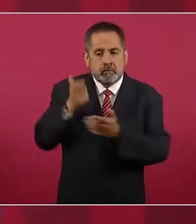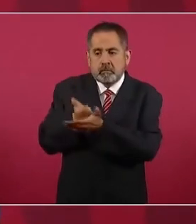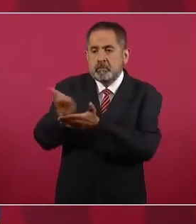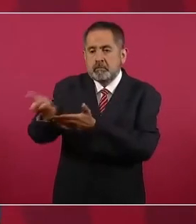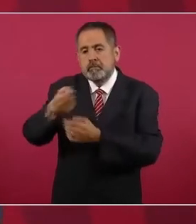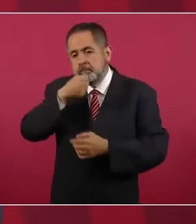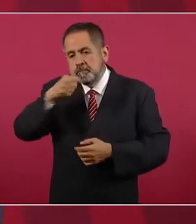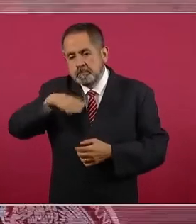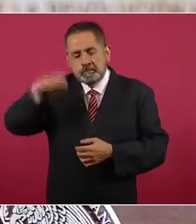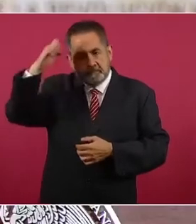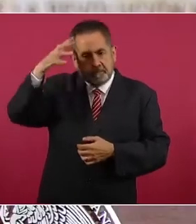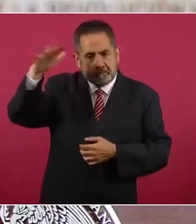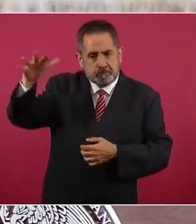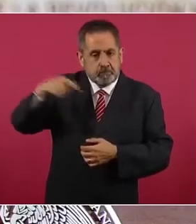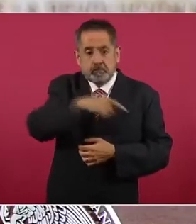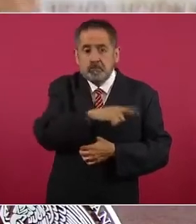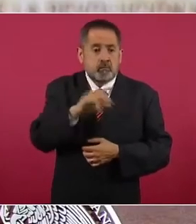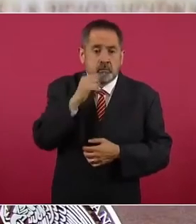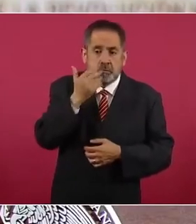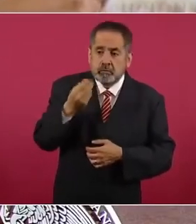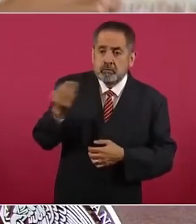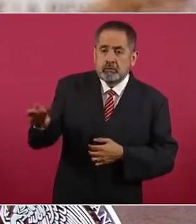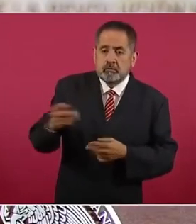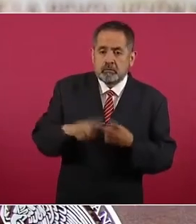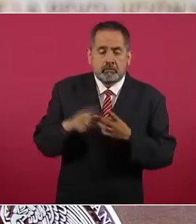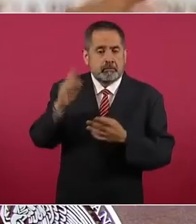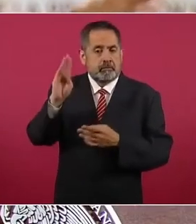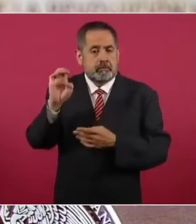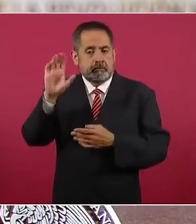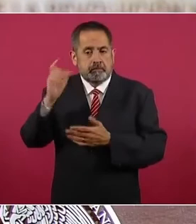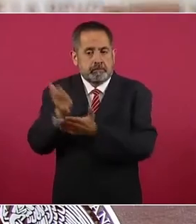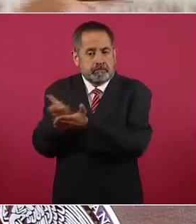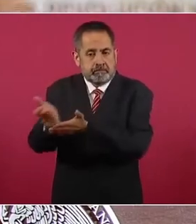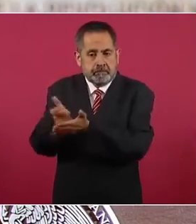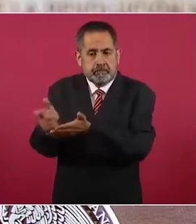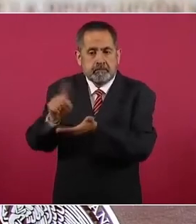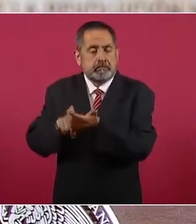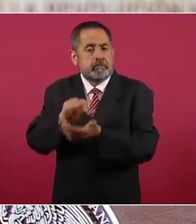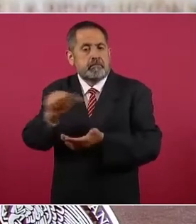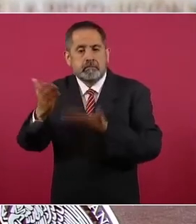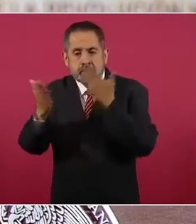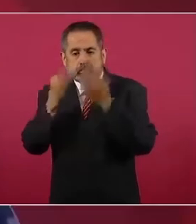adulto mayor, que se oponen a las becas para estudiantes,